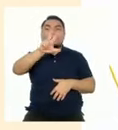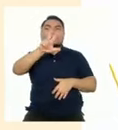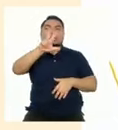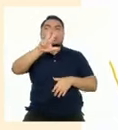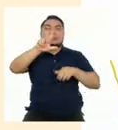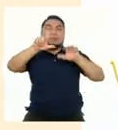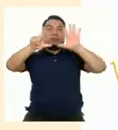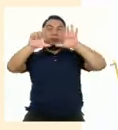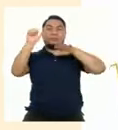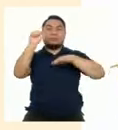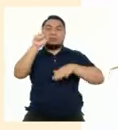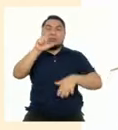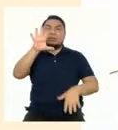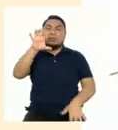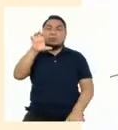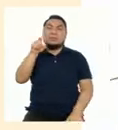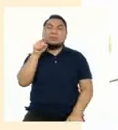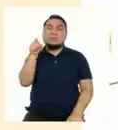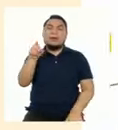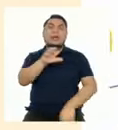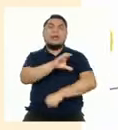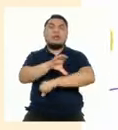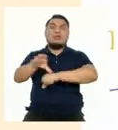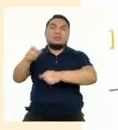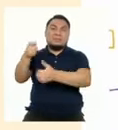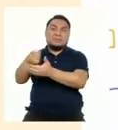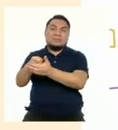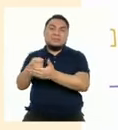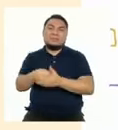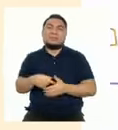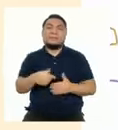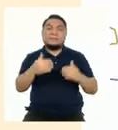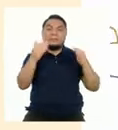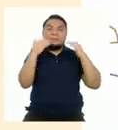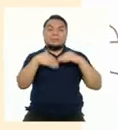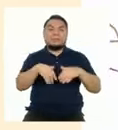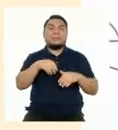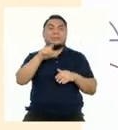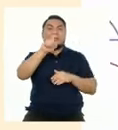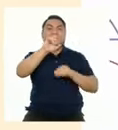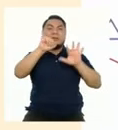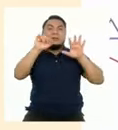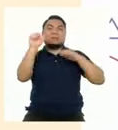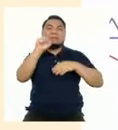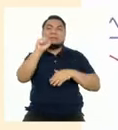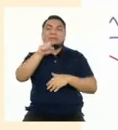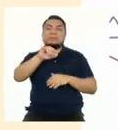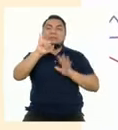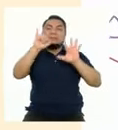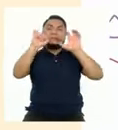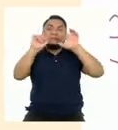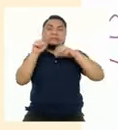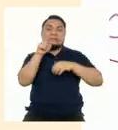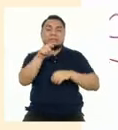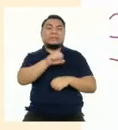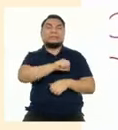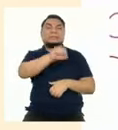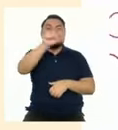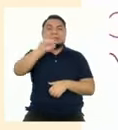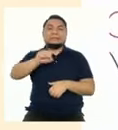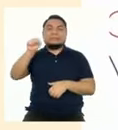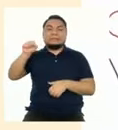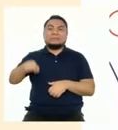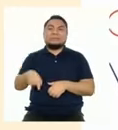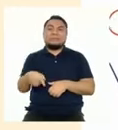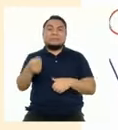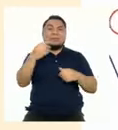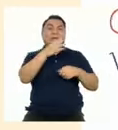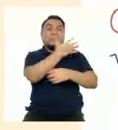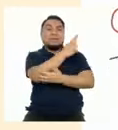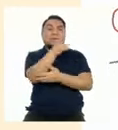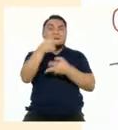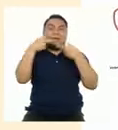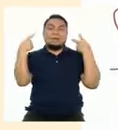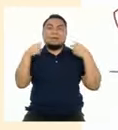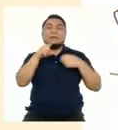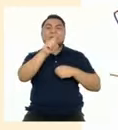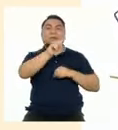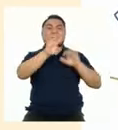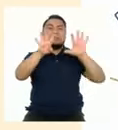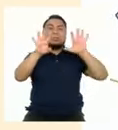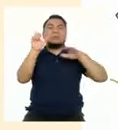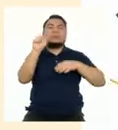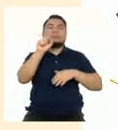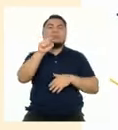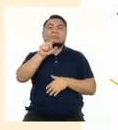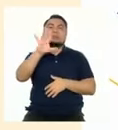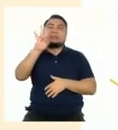soles con 50 céntimos en la costa, 16 soles con 60 céntimos en la sierra y en la selva 19